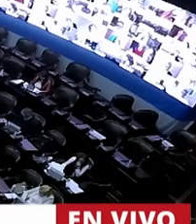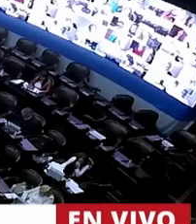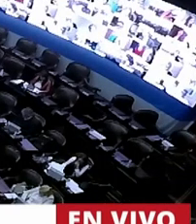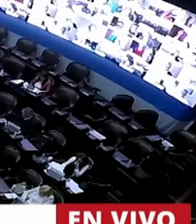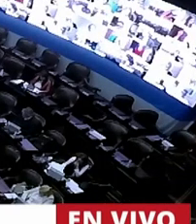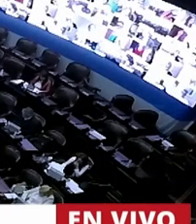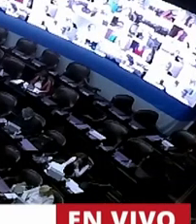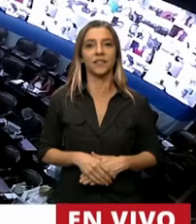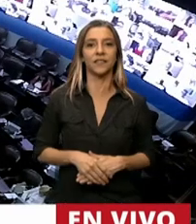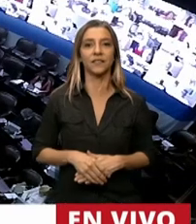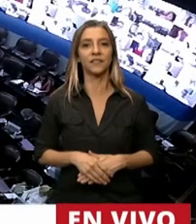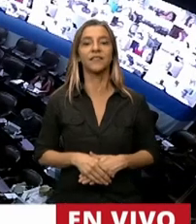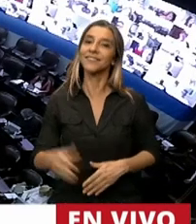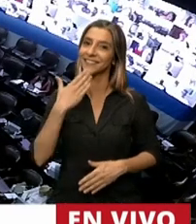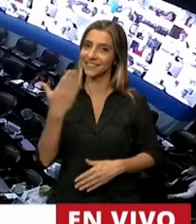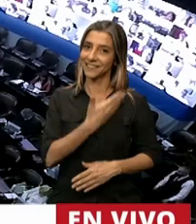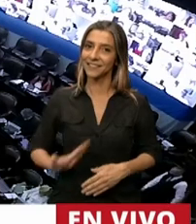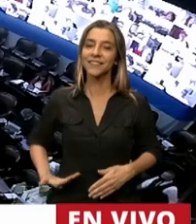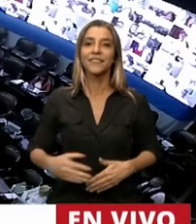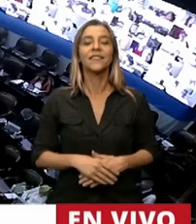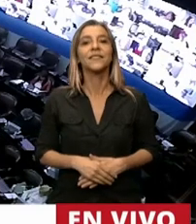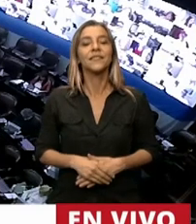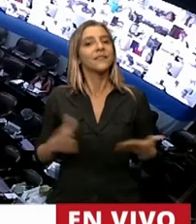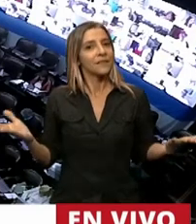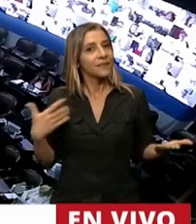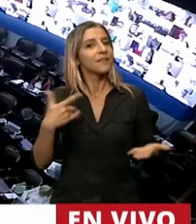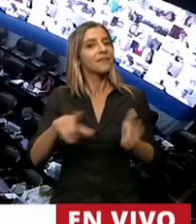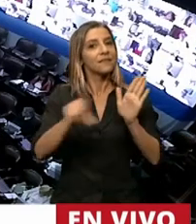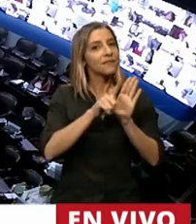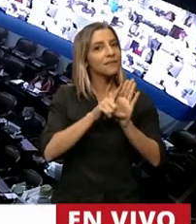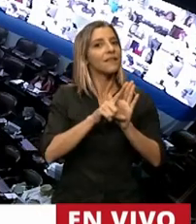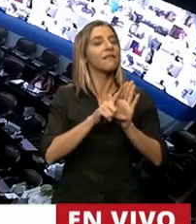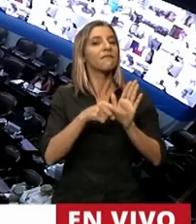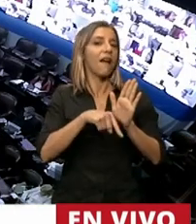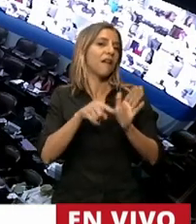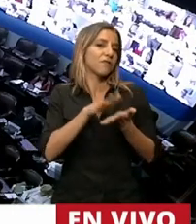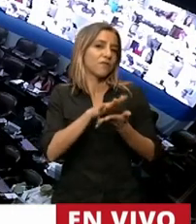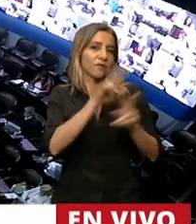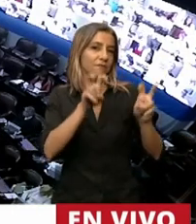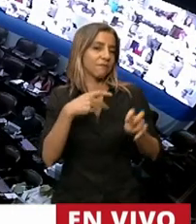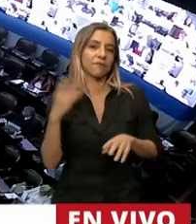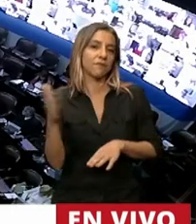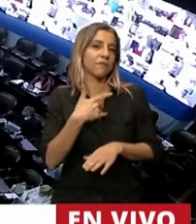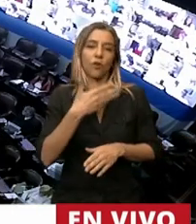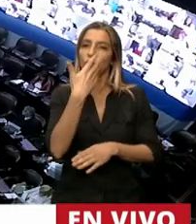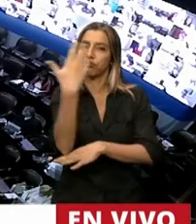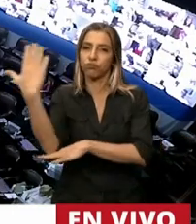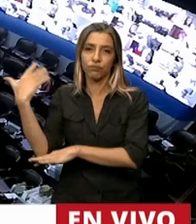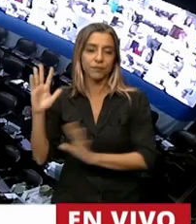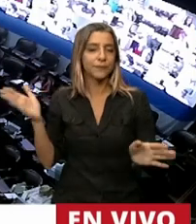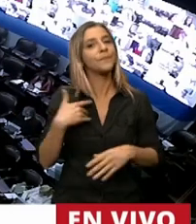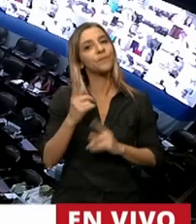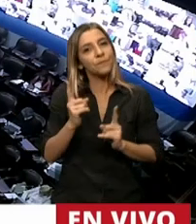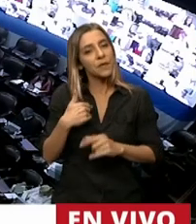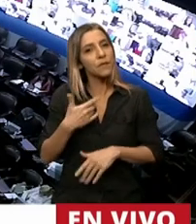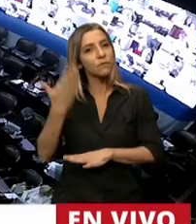Gracias, señor Presidente. Ya sobre esta ley ha sido todo dicho. Yo mismo me he expresado en este